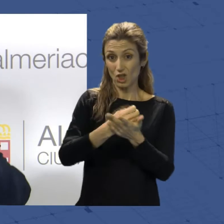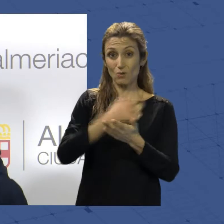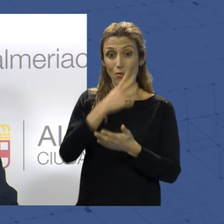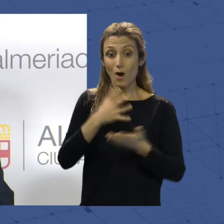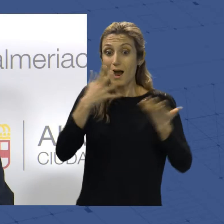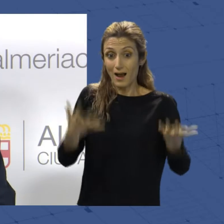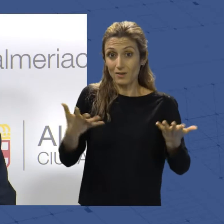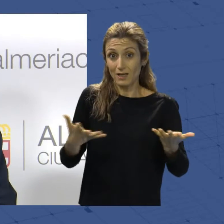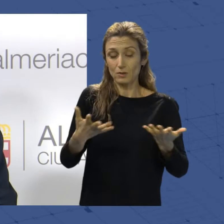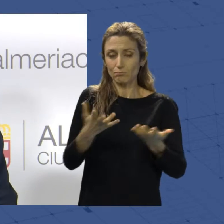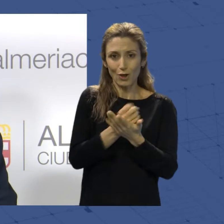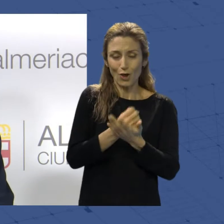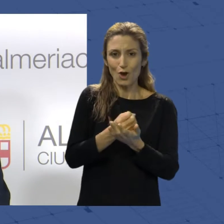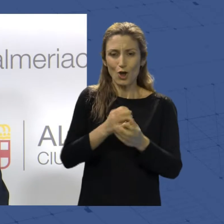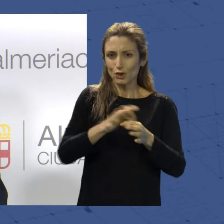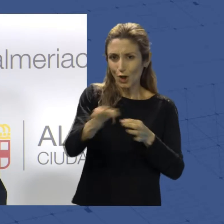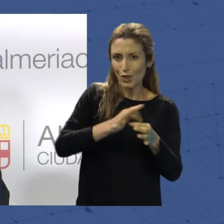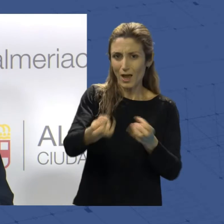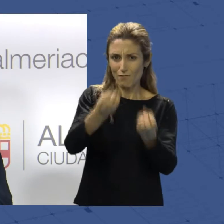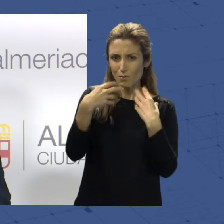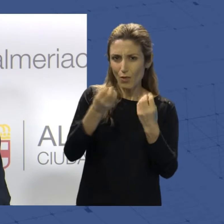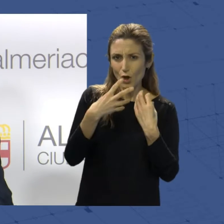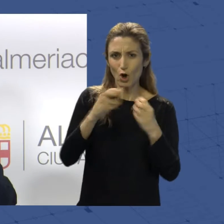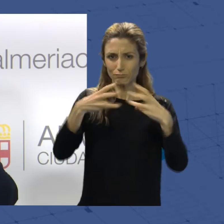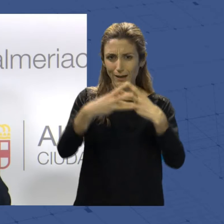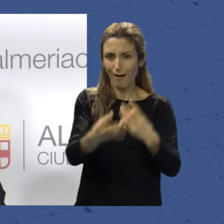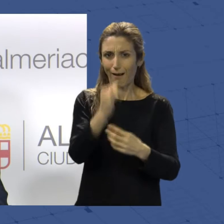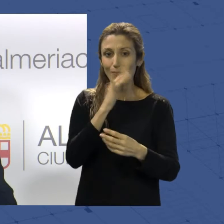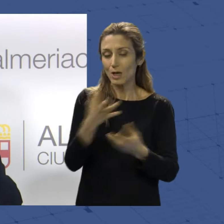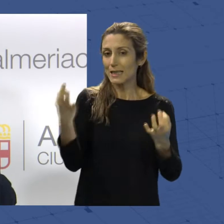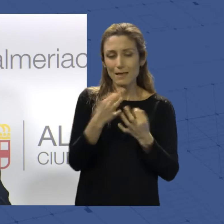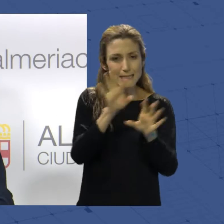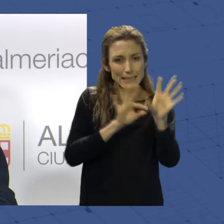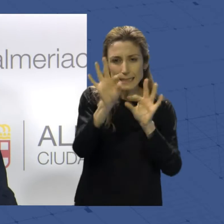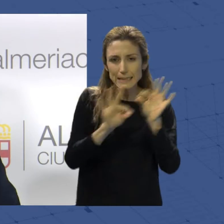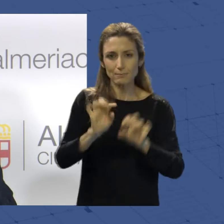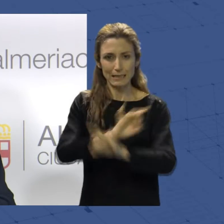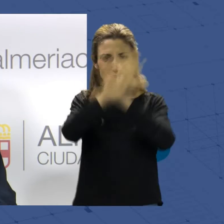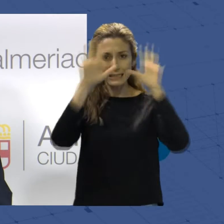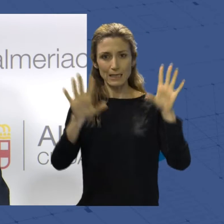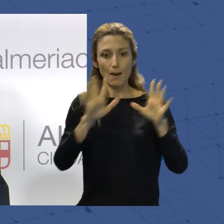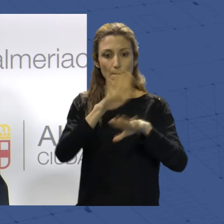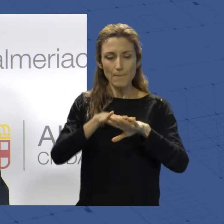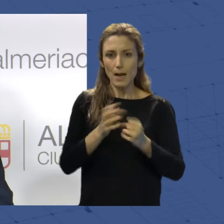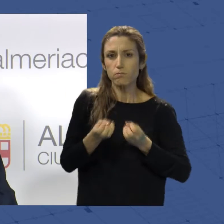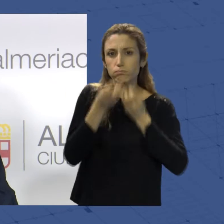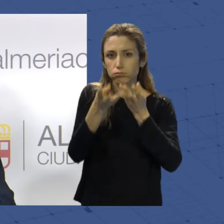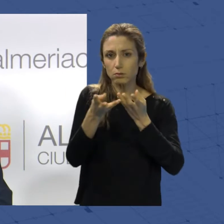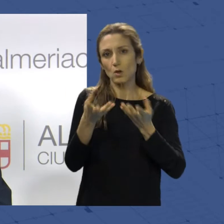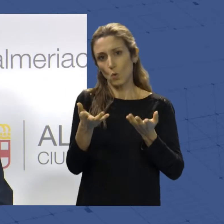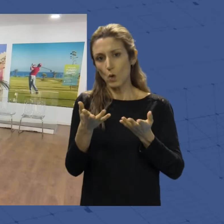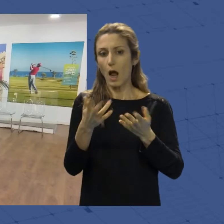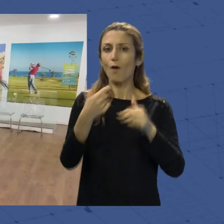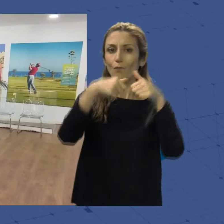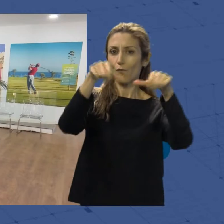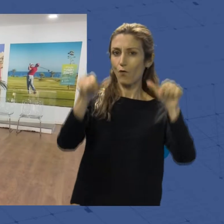bombardeados todos los días por muchísima información y, por tanto, tenemos que hacerla selectiva, clara y que le llegue de una manera